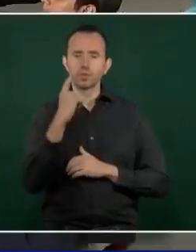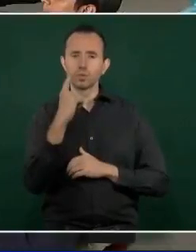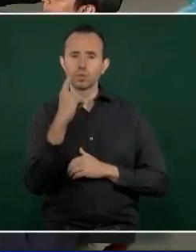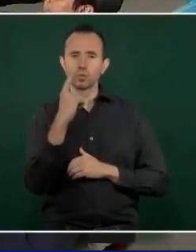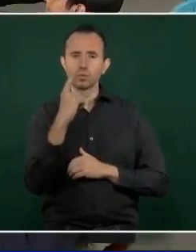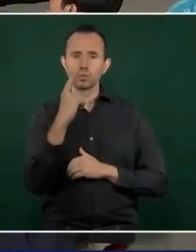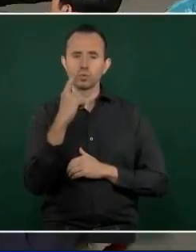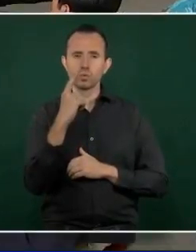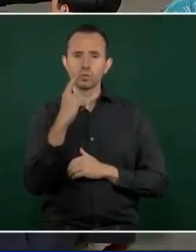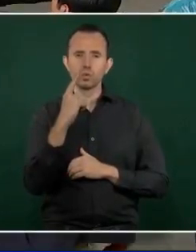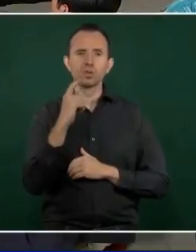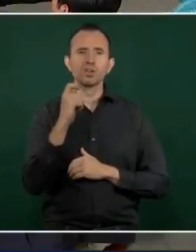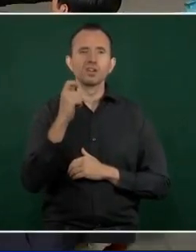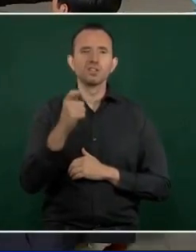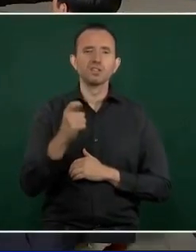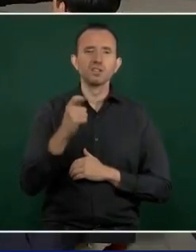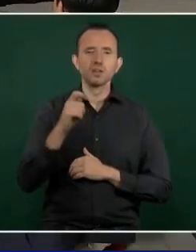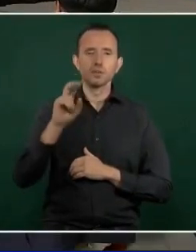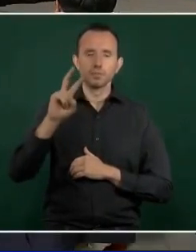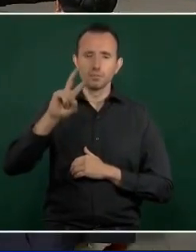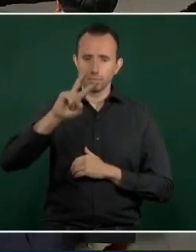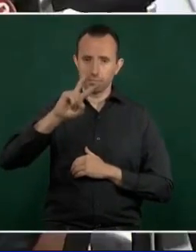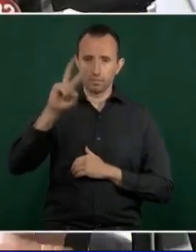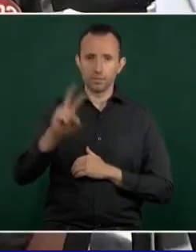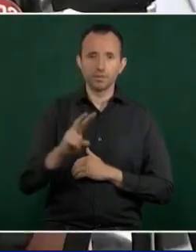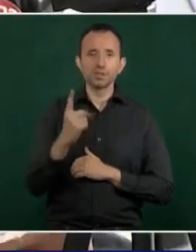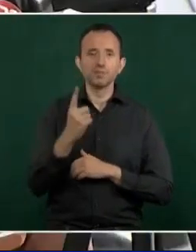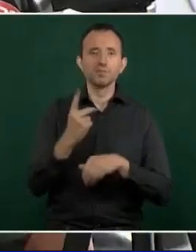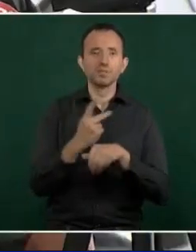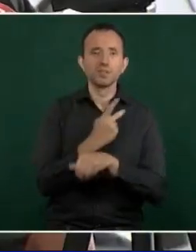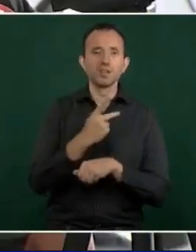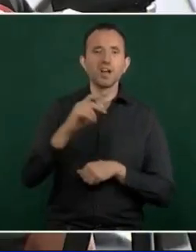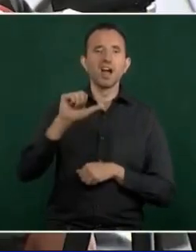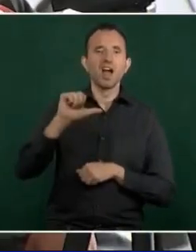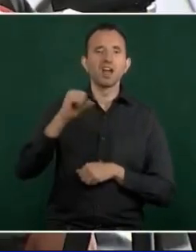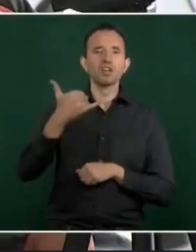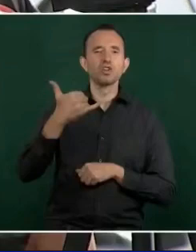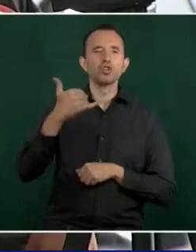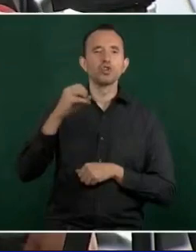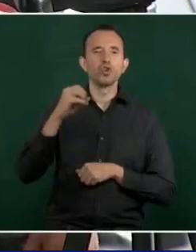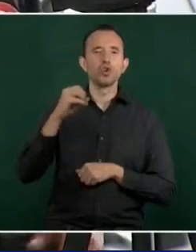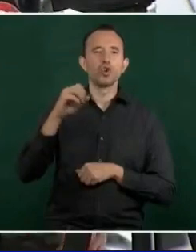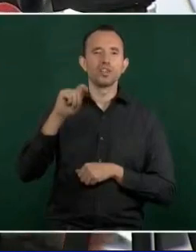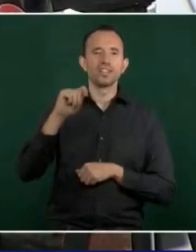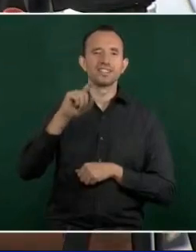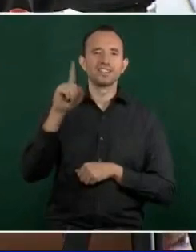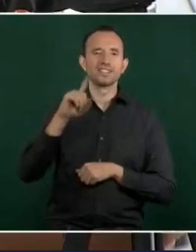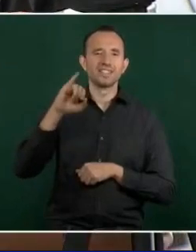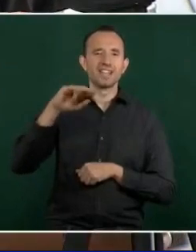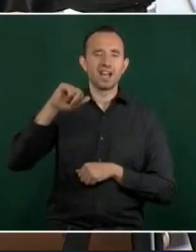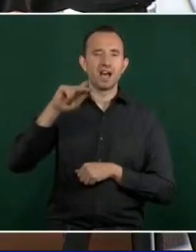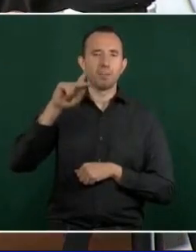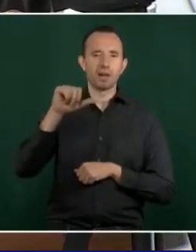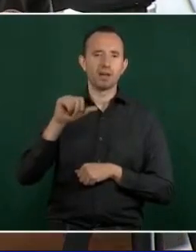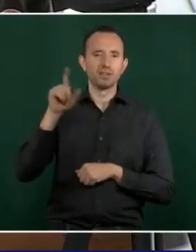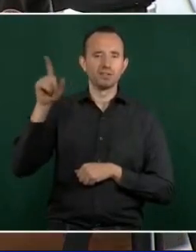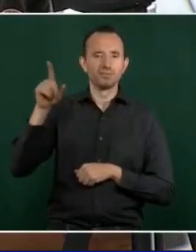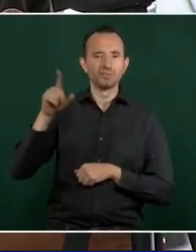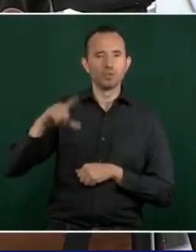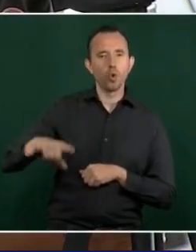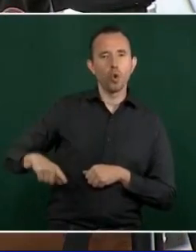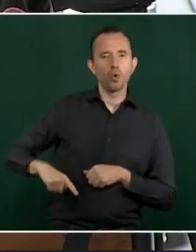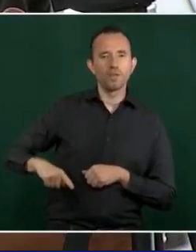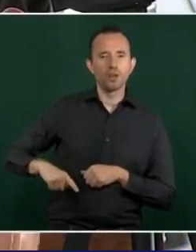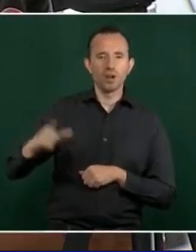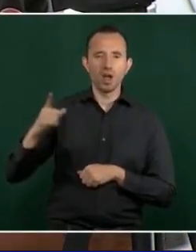La verdad sobre el caso Ayotzinapa, que determina que fue un crimen de Estado, presidente, si con esta conclusión quedaría